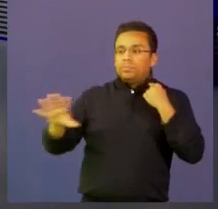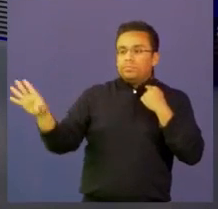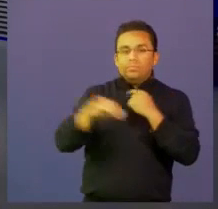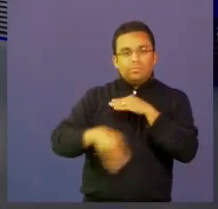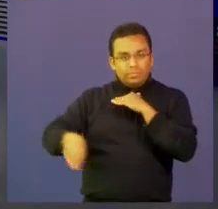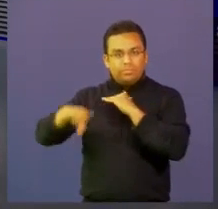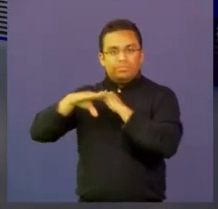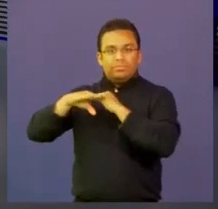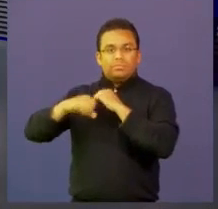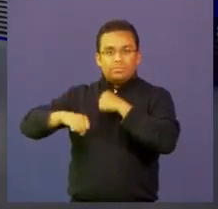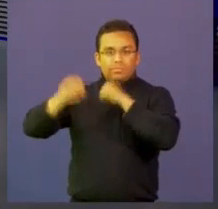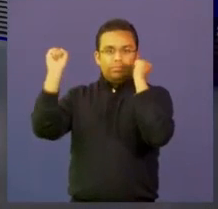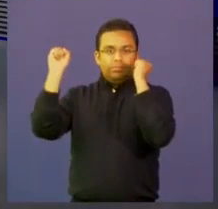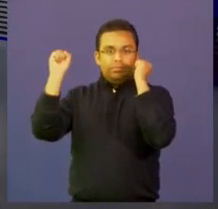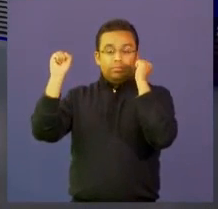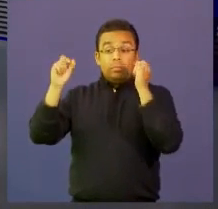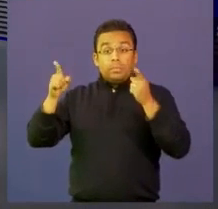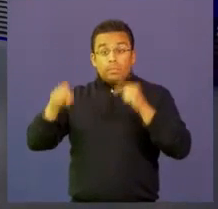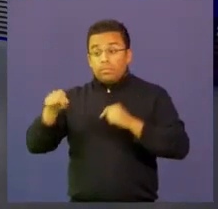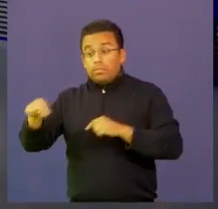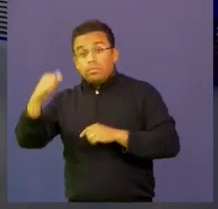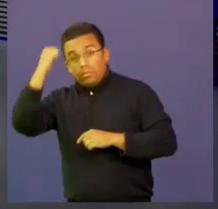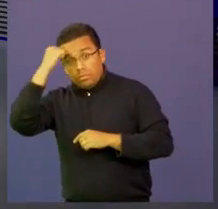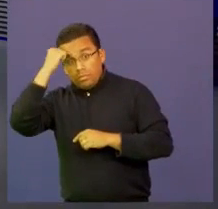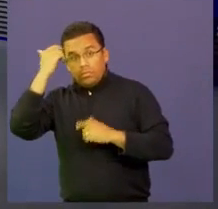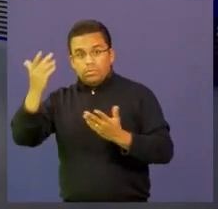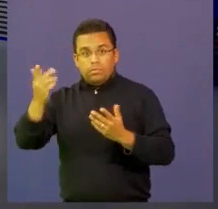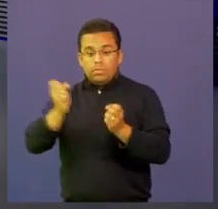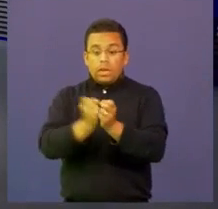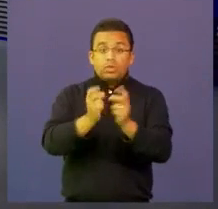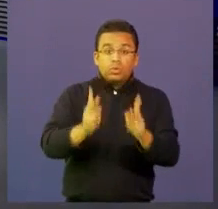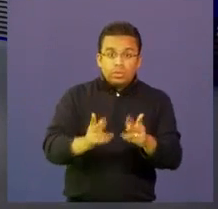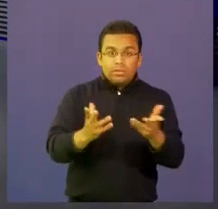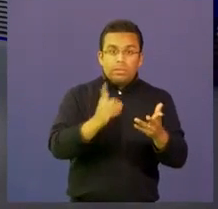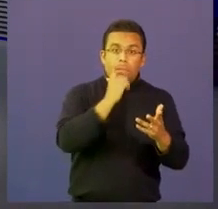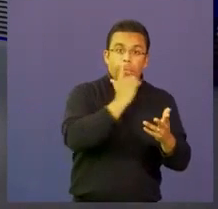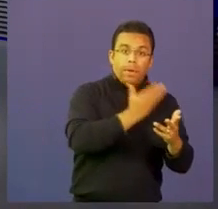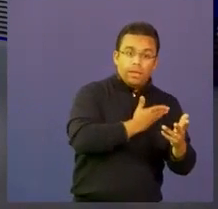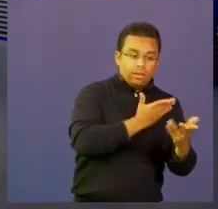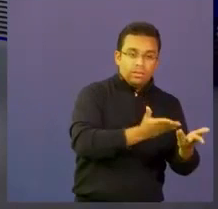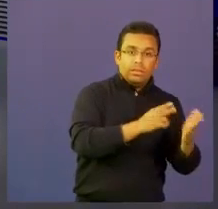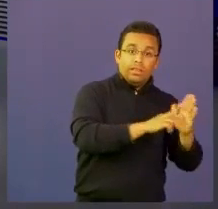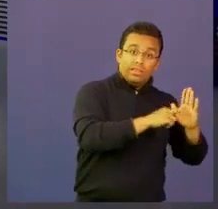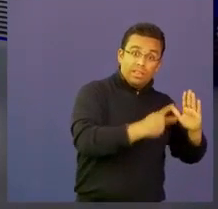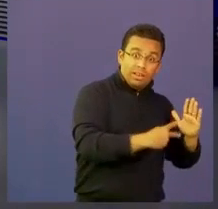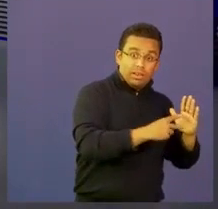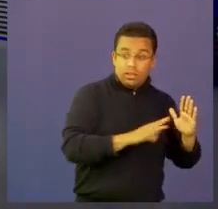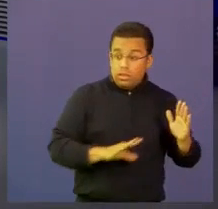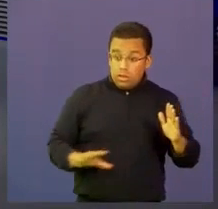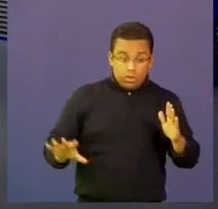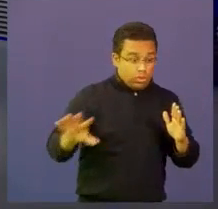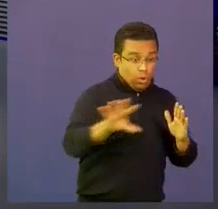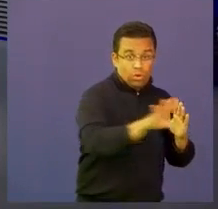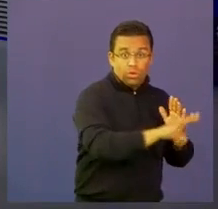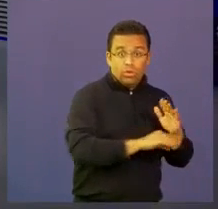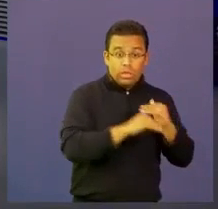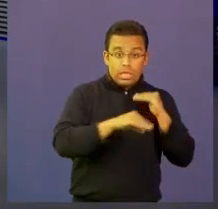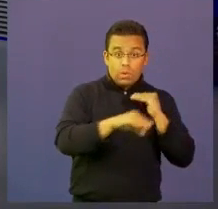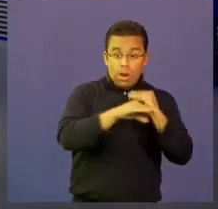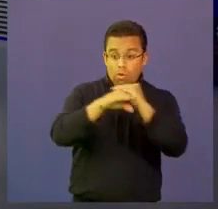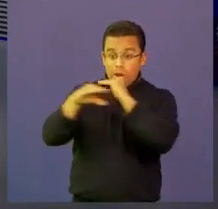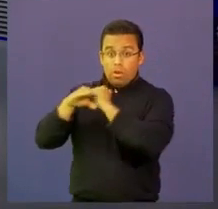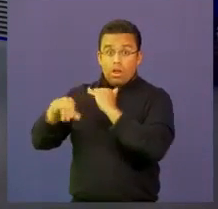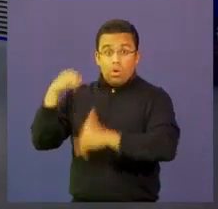maestros, los estudiantes, los padres de familia, las herramientas tecnológicas, y todos estamos en un mismo nivel,